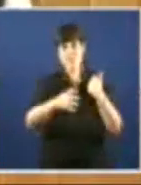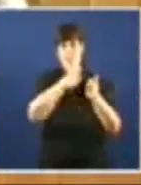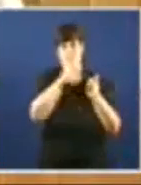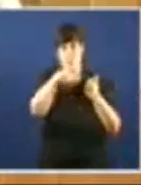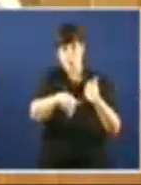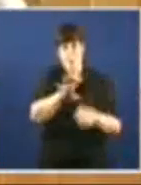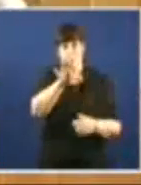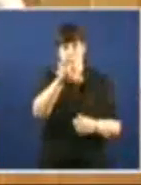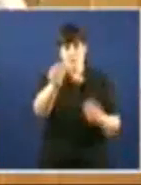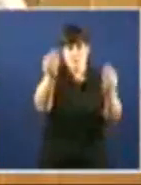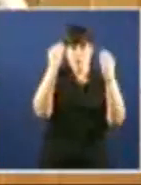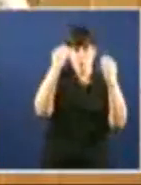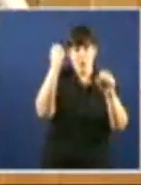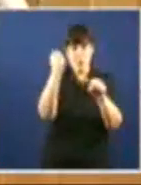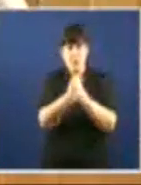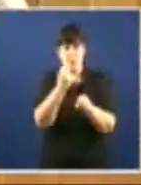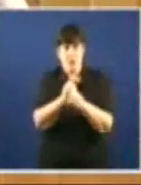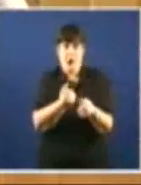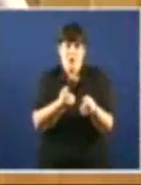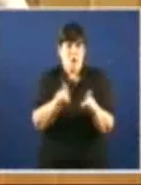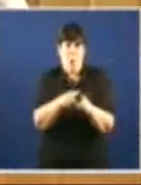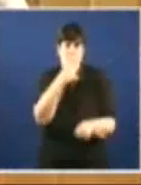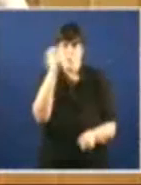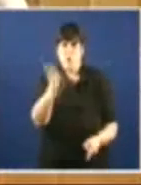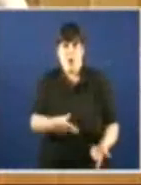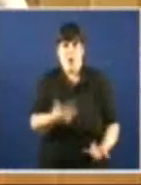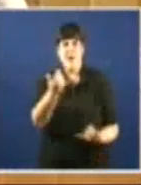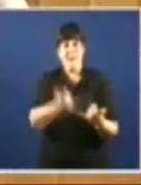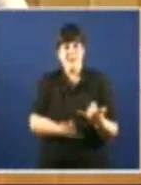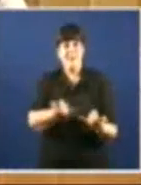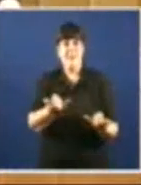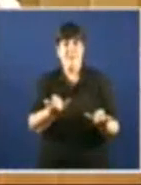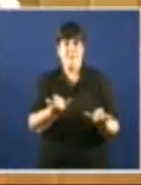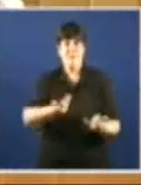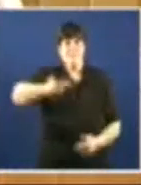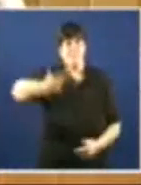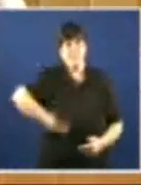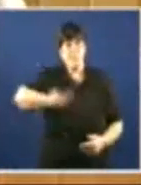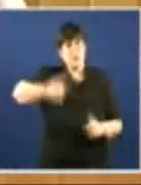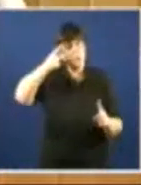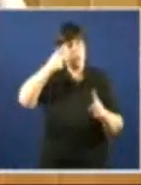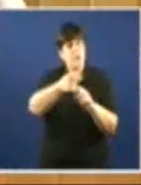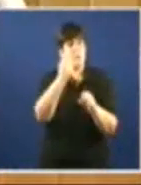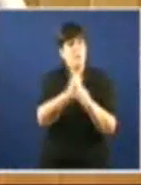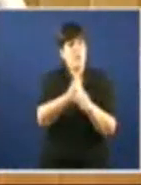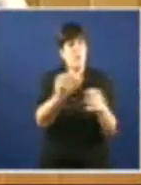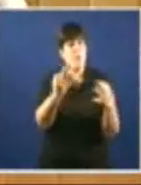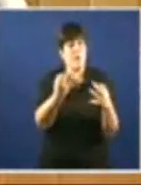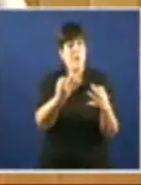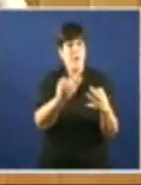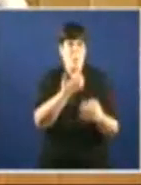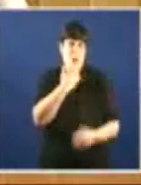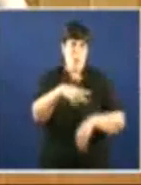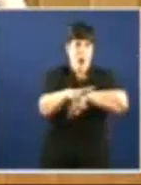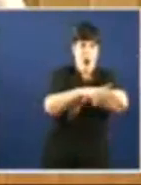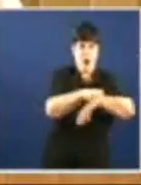Non significa nada Onde a cualidade Máis importante Para encontrar Emprego E ser amigo Do alcalde O